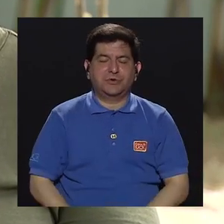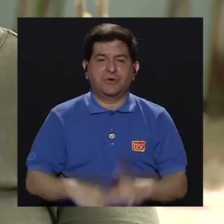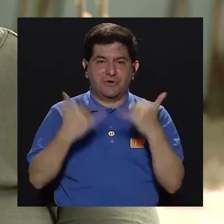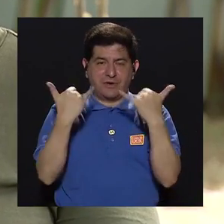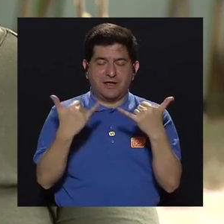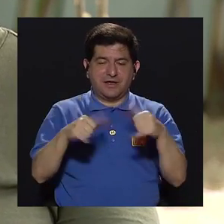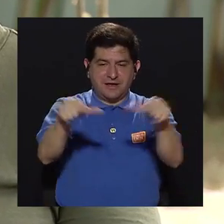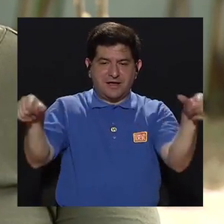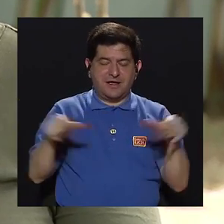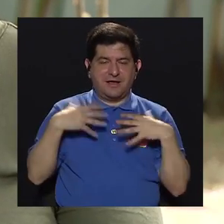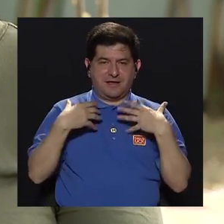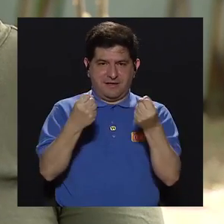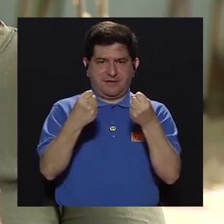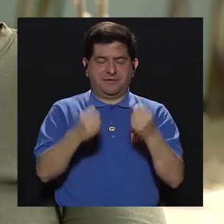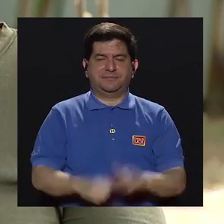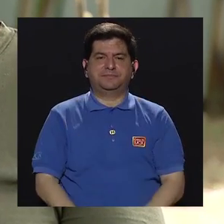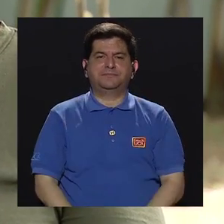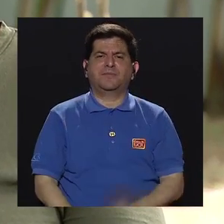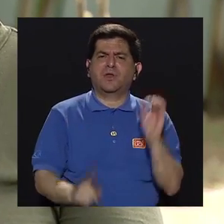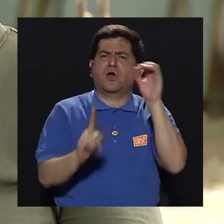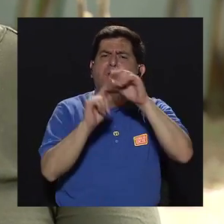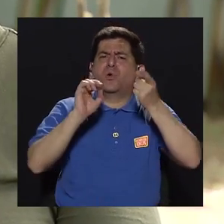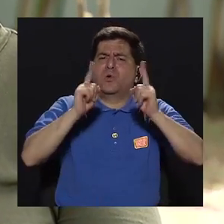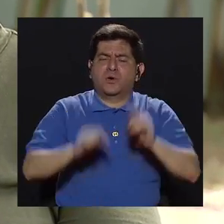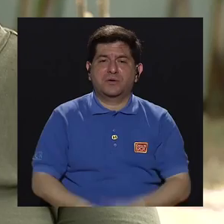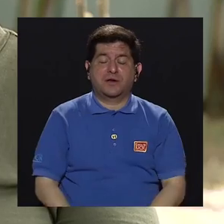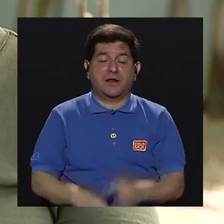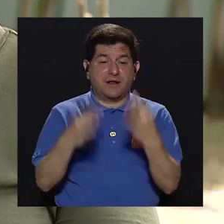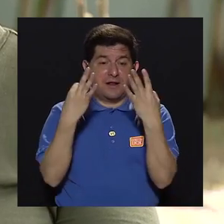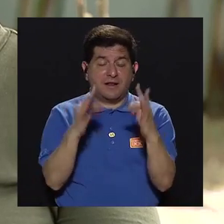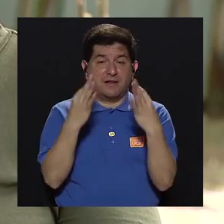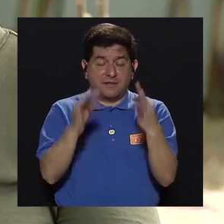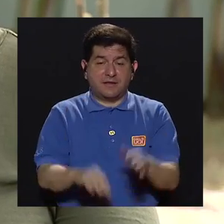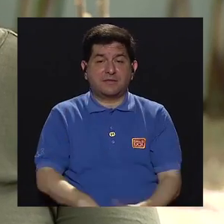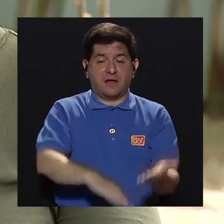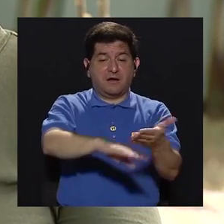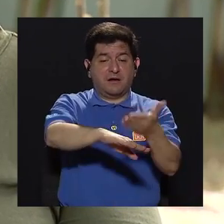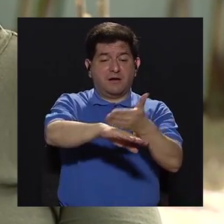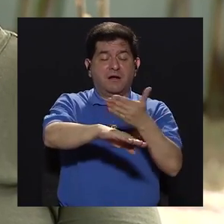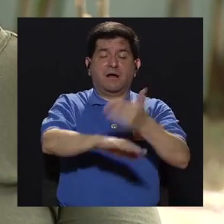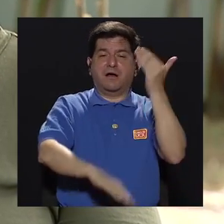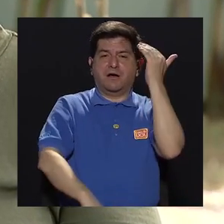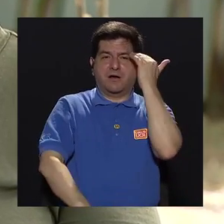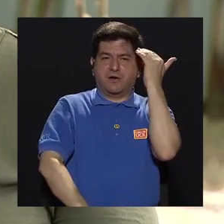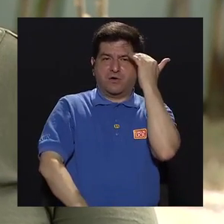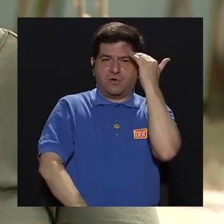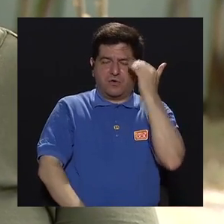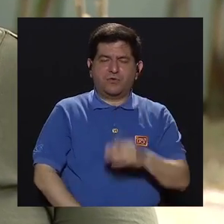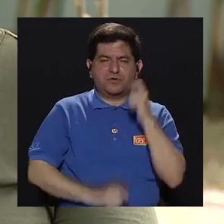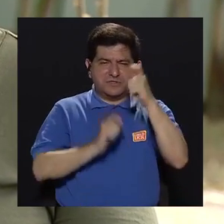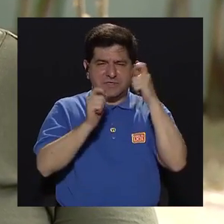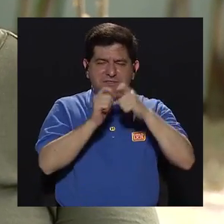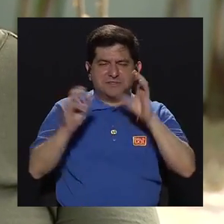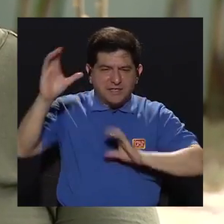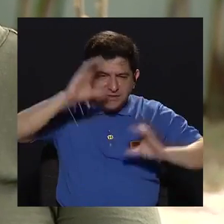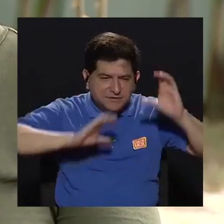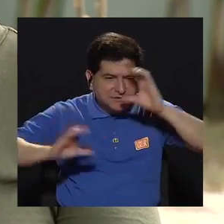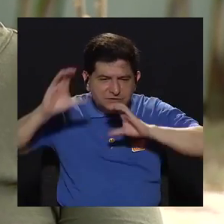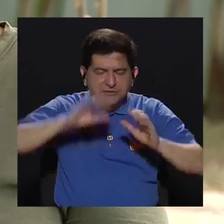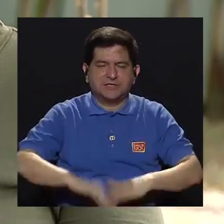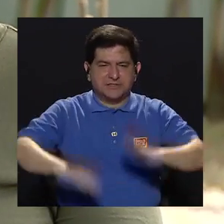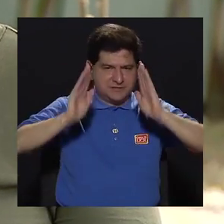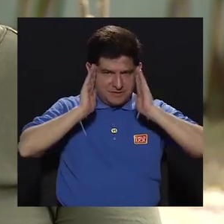en el ámbito de la salud. ¿Para qué objetivo? Para mejorar con conocimiento y rigor científico